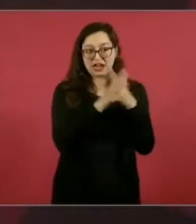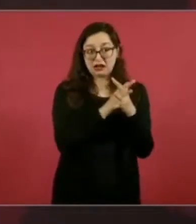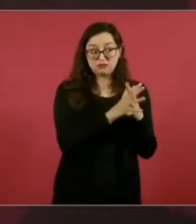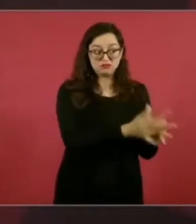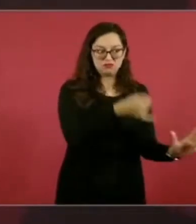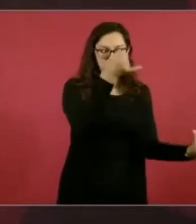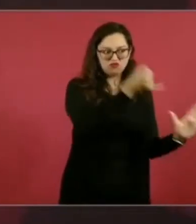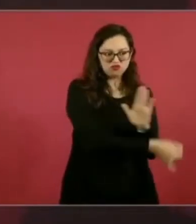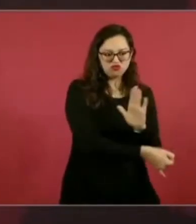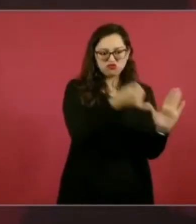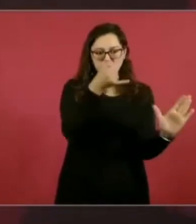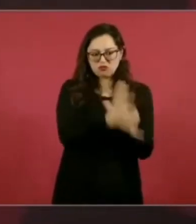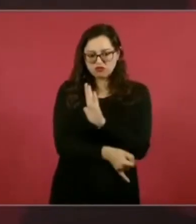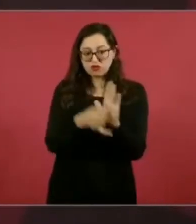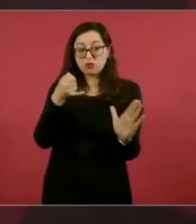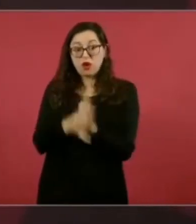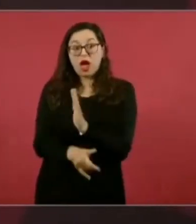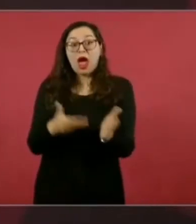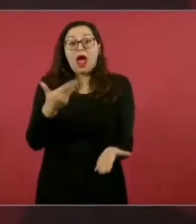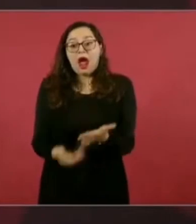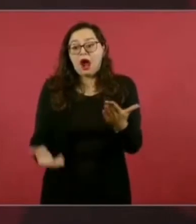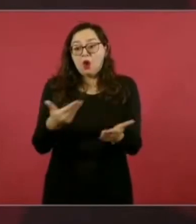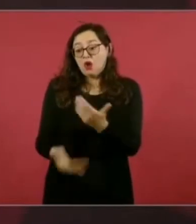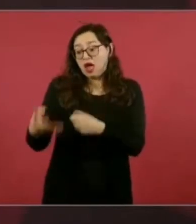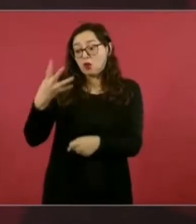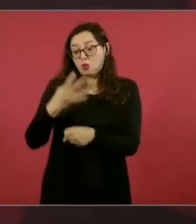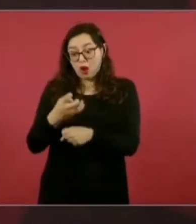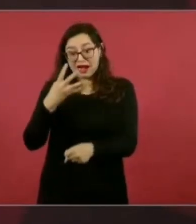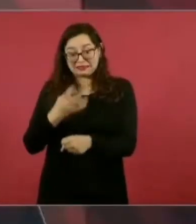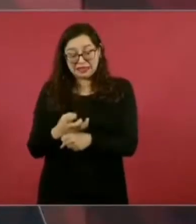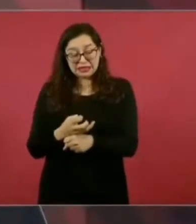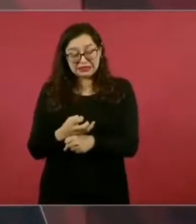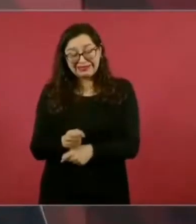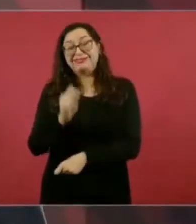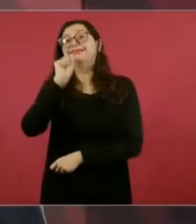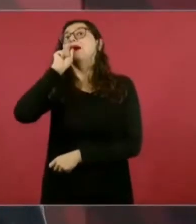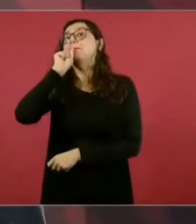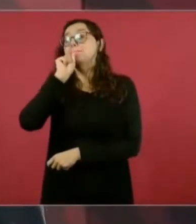está arrancando de raíz la corrupción